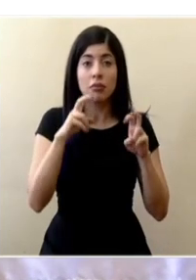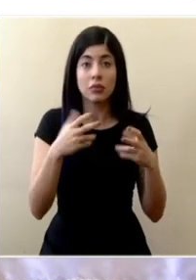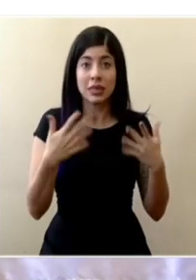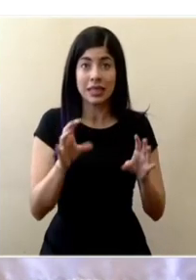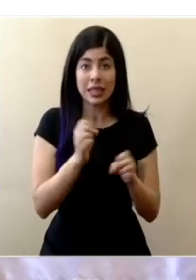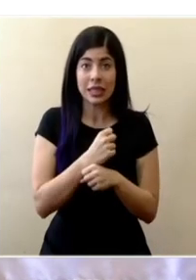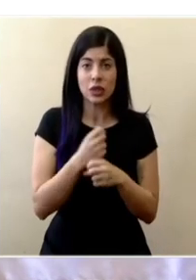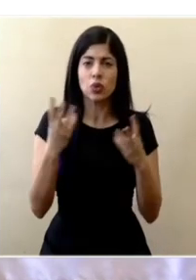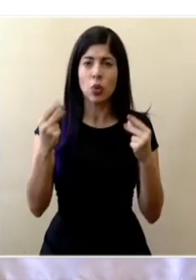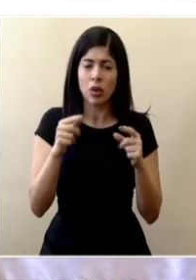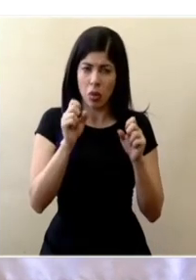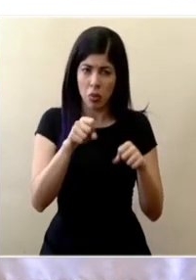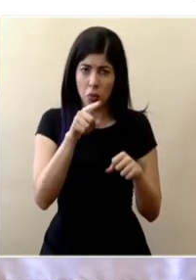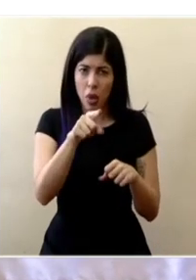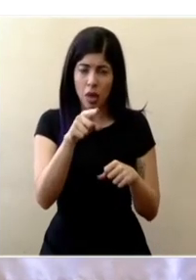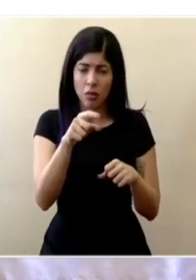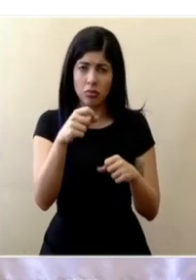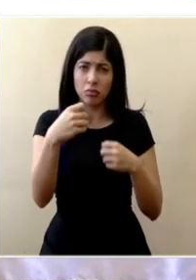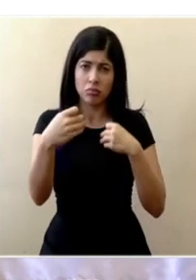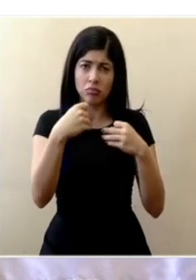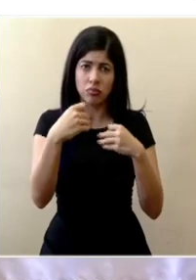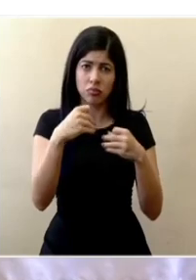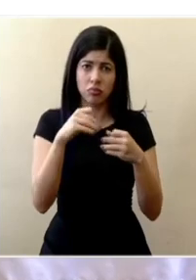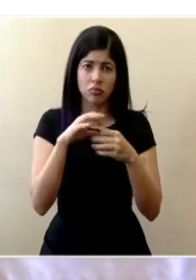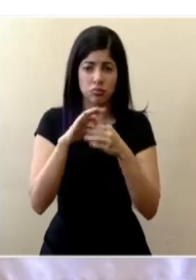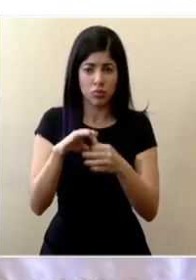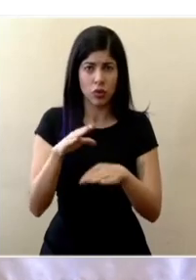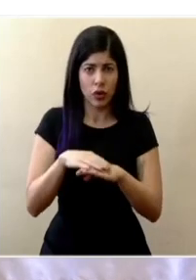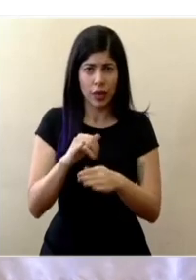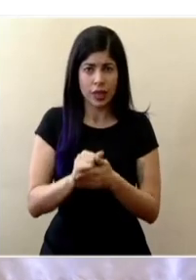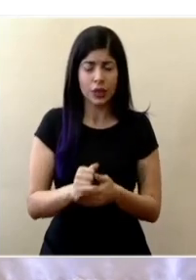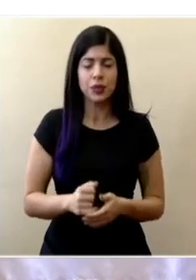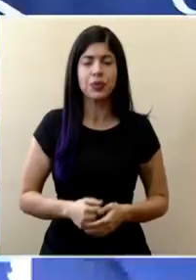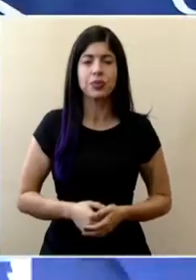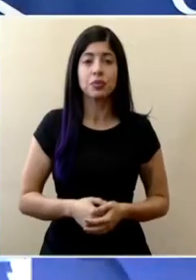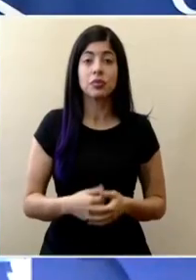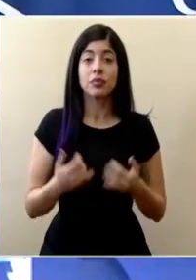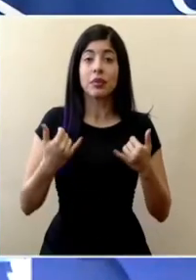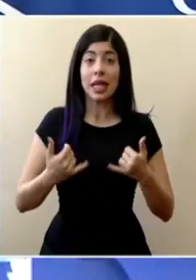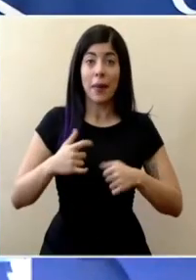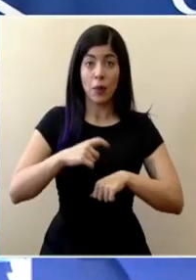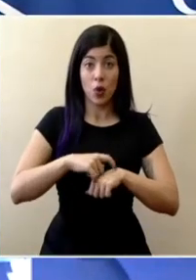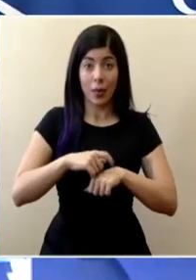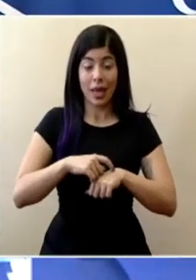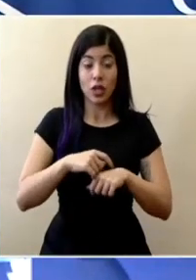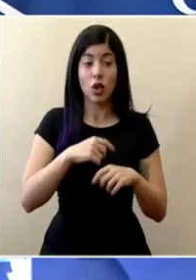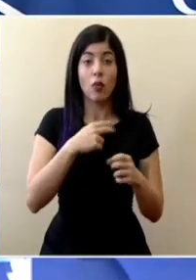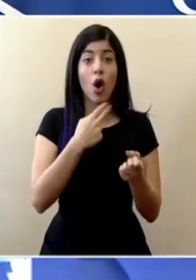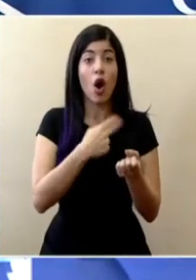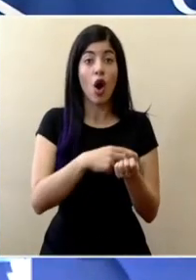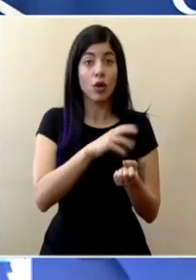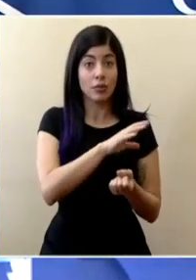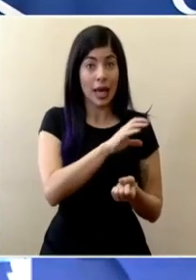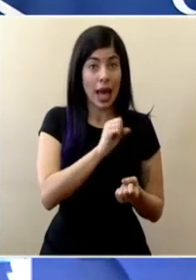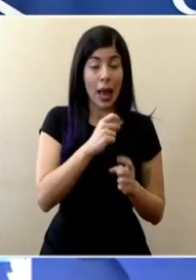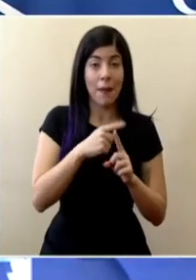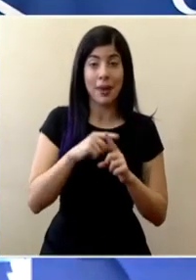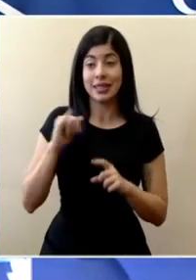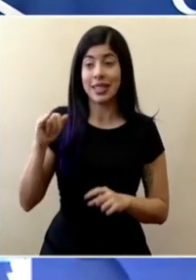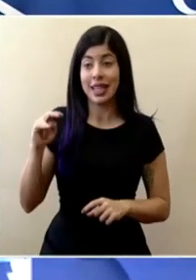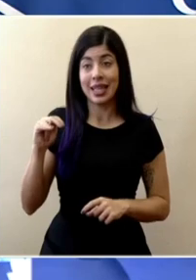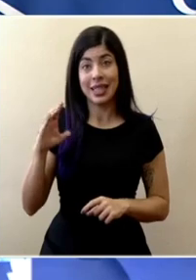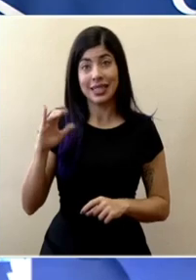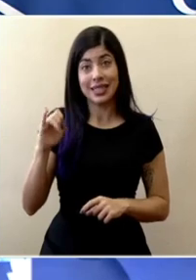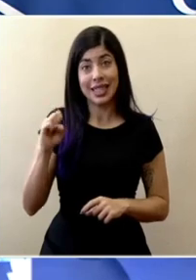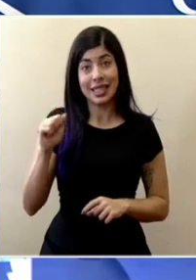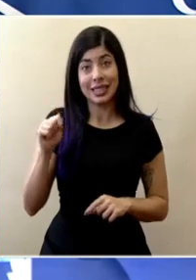realizado si podemos hacer una afirmación en ese sentido en este momento sumando los hospitales de la caja y el inciencia que ya